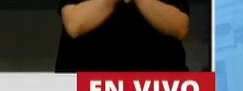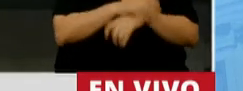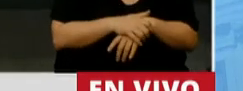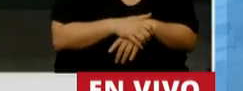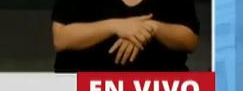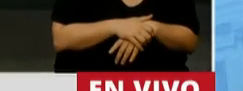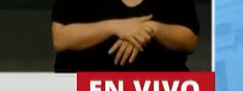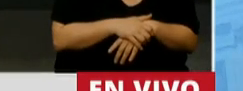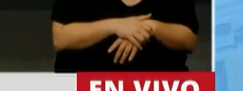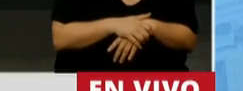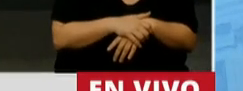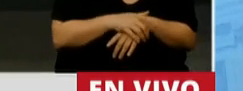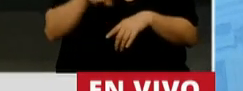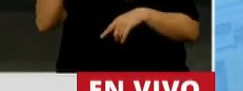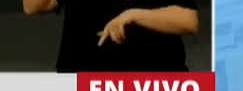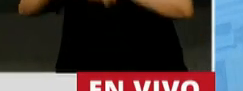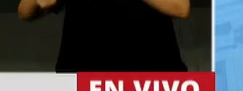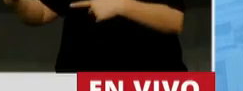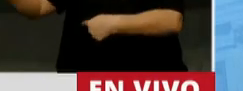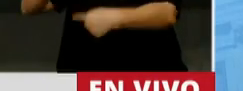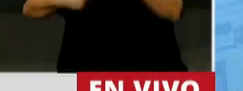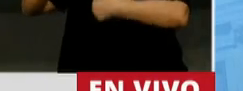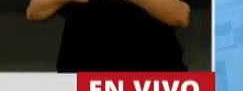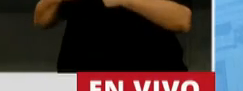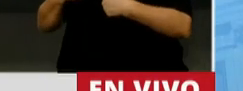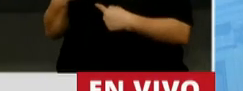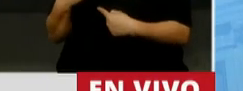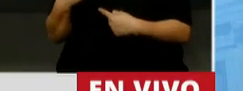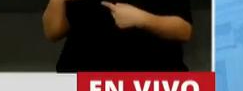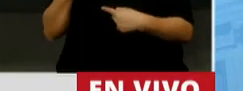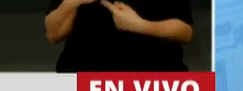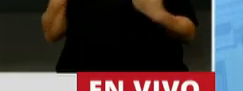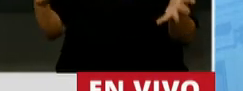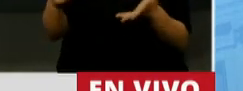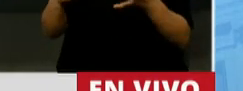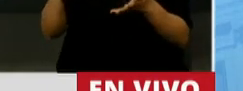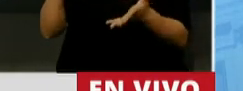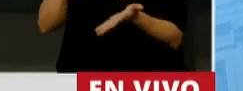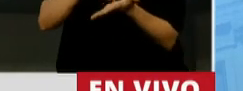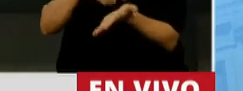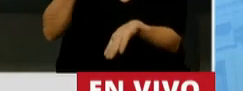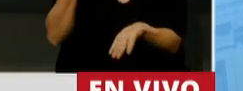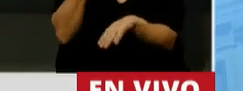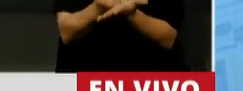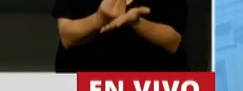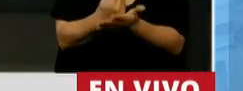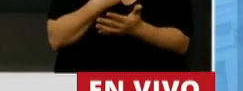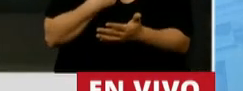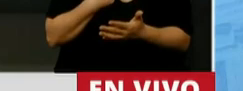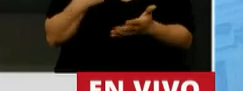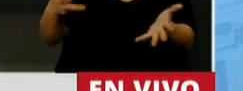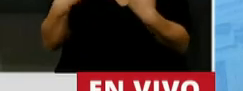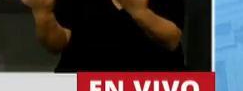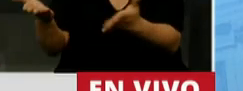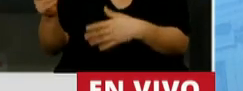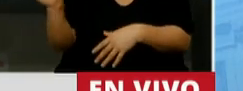otro lado, nos acusan de que estamos promoviendo la toma de tierra. Ni una cosa ni la